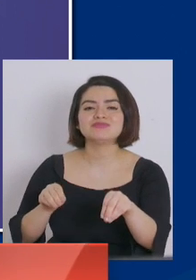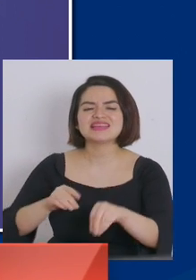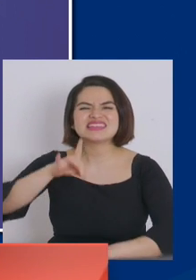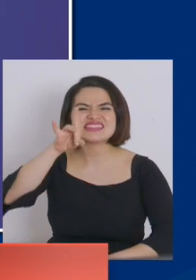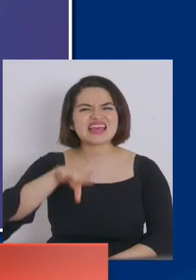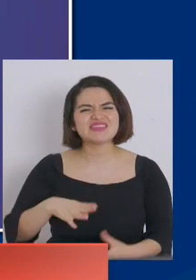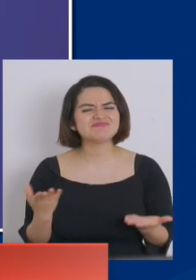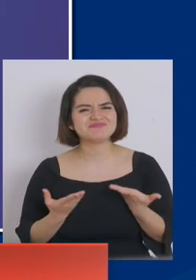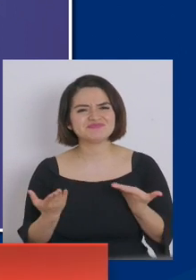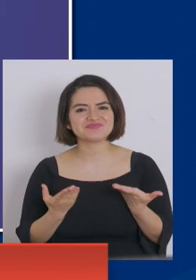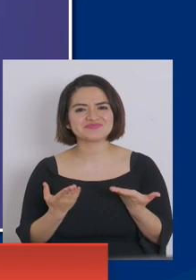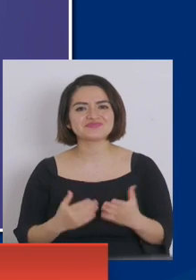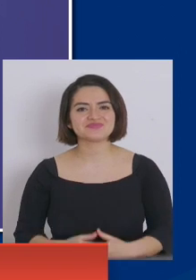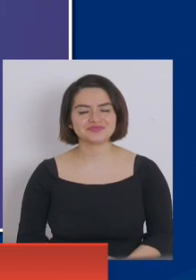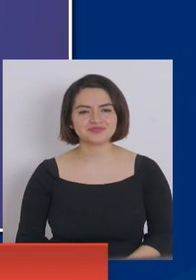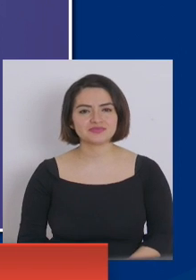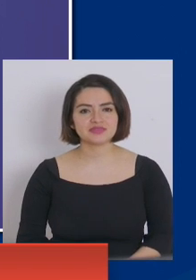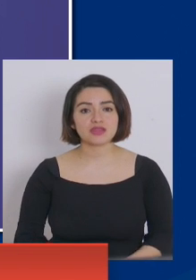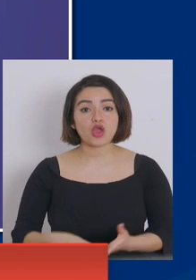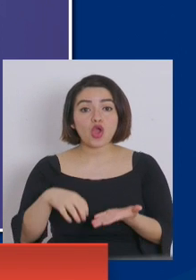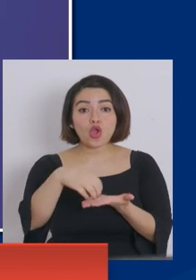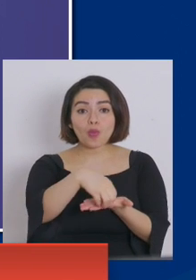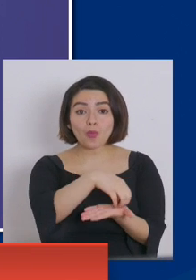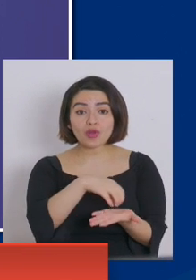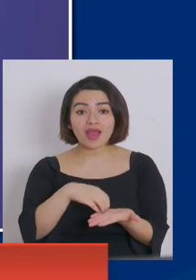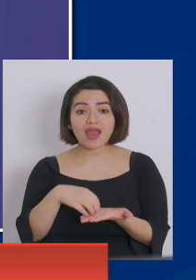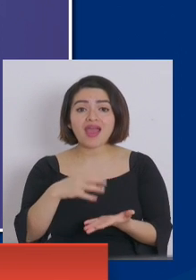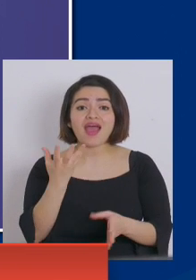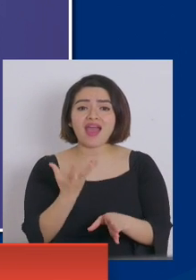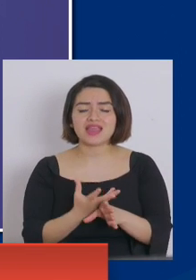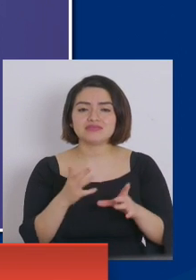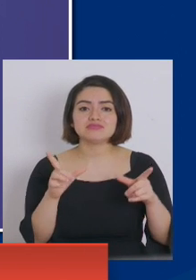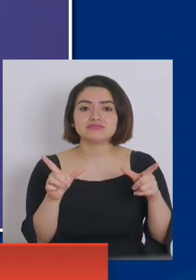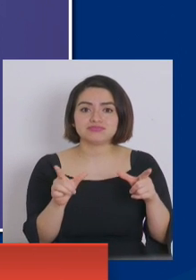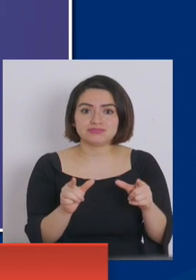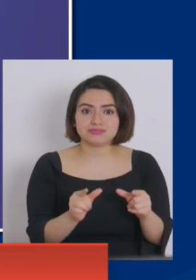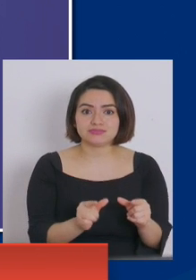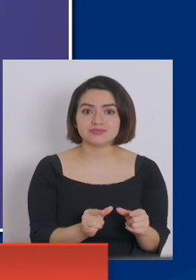cierto, que las comunas donde han habido bajas todavía,